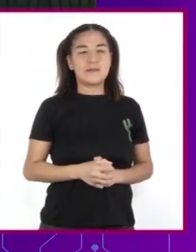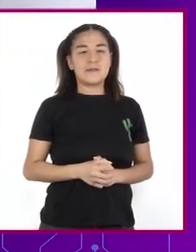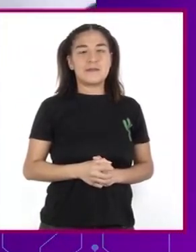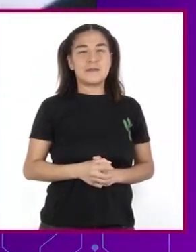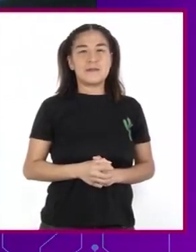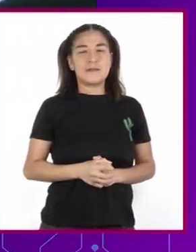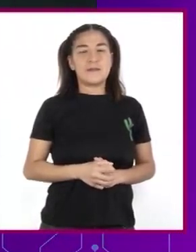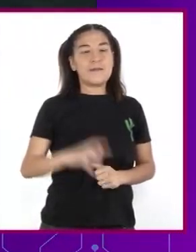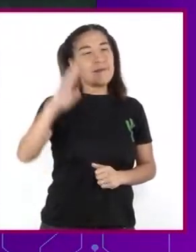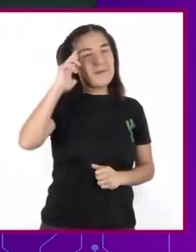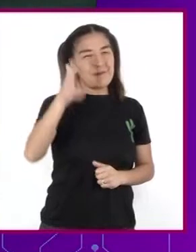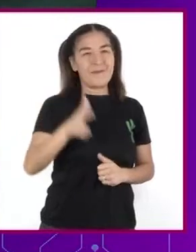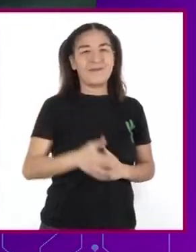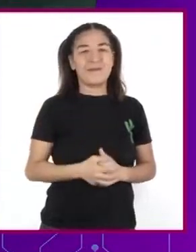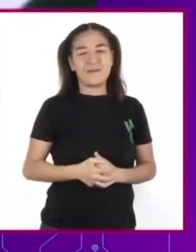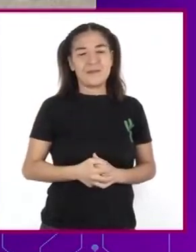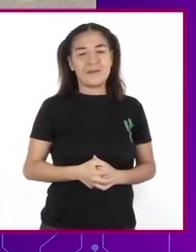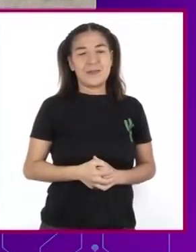Hola